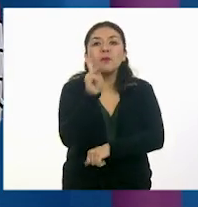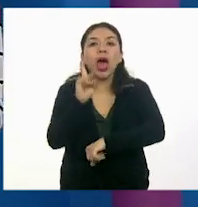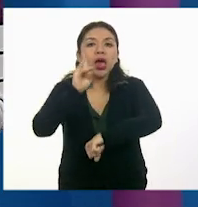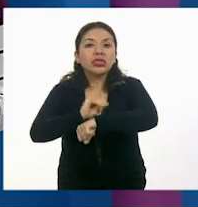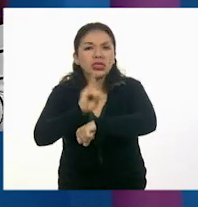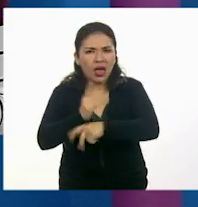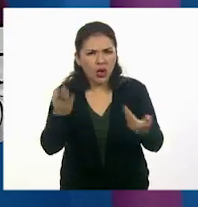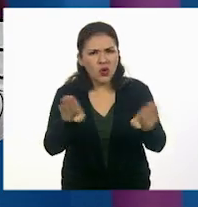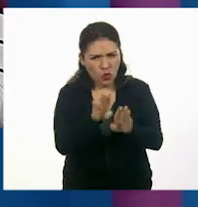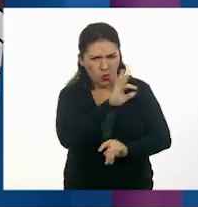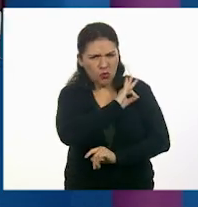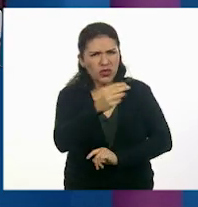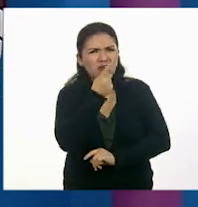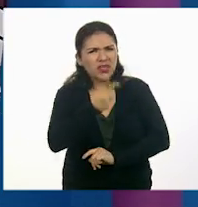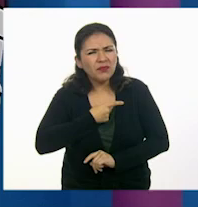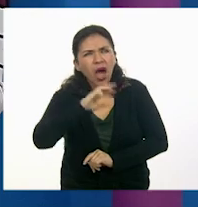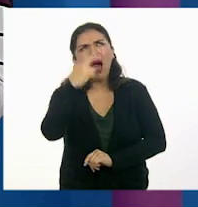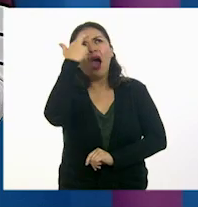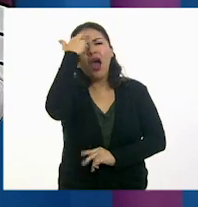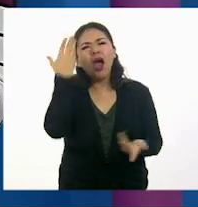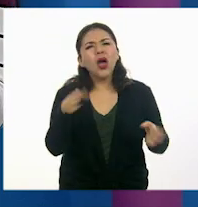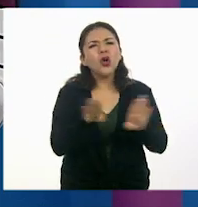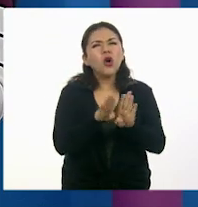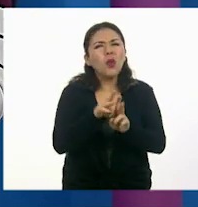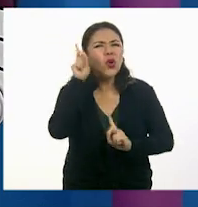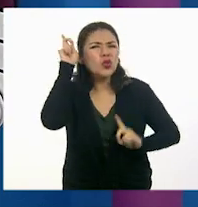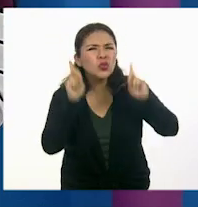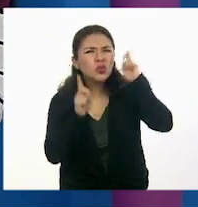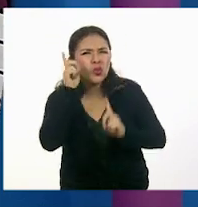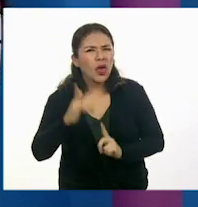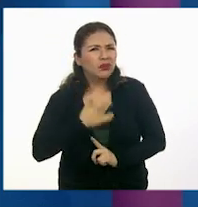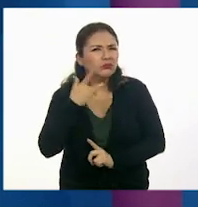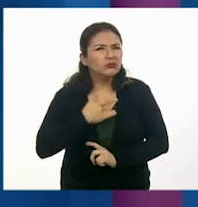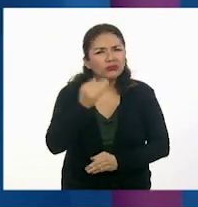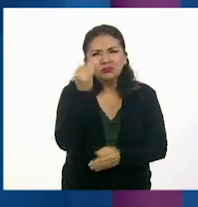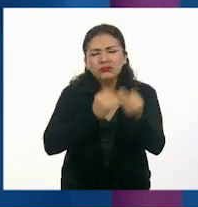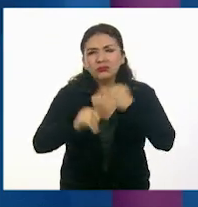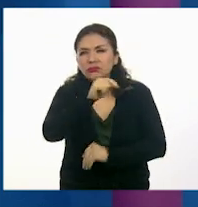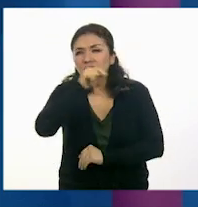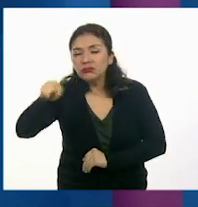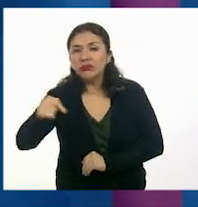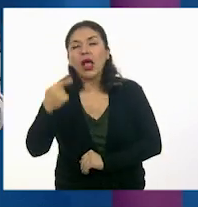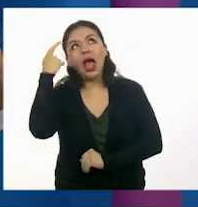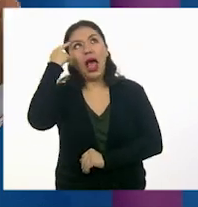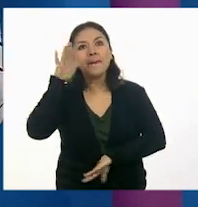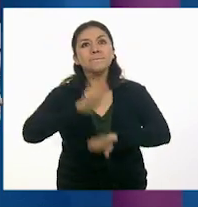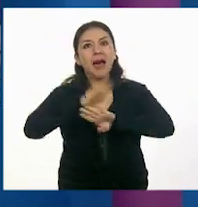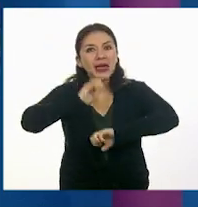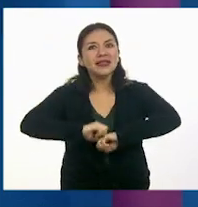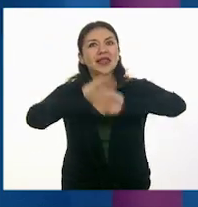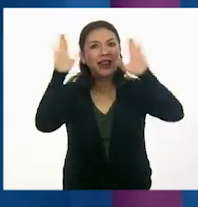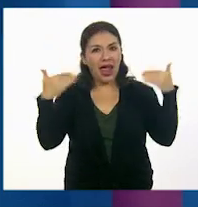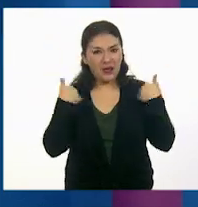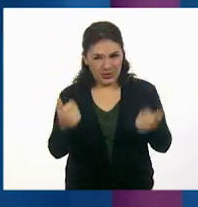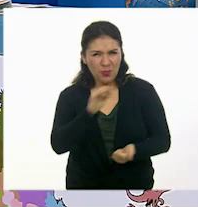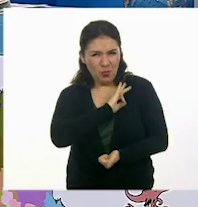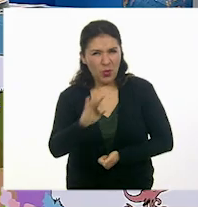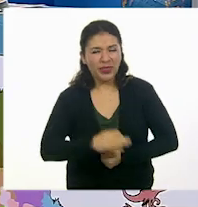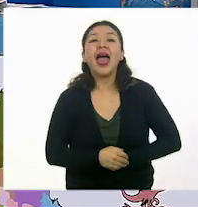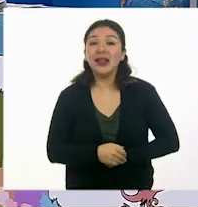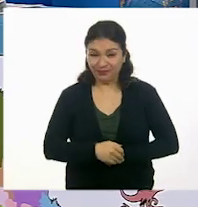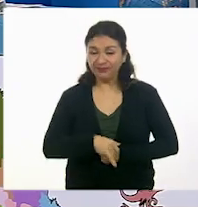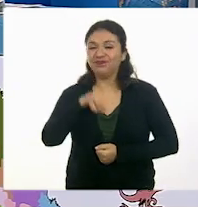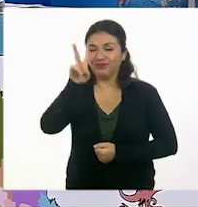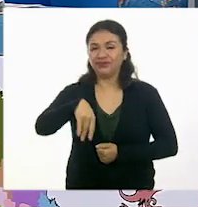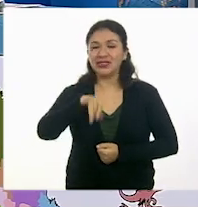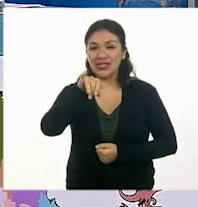evocar un poquito de eso para que no nos quede la duda a todos y a todas y que nos quede más claro este concepto? Exactamente.